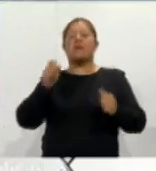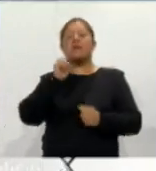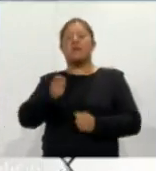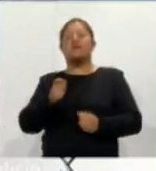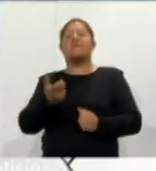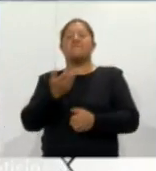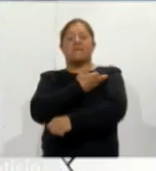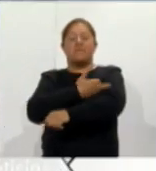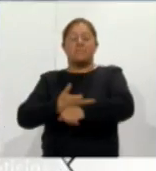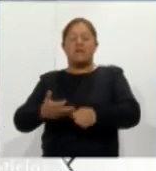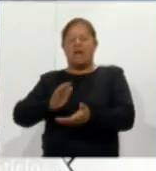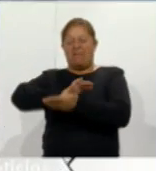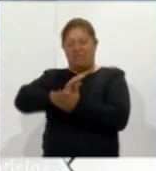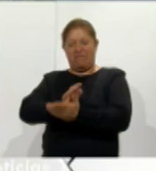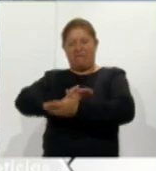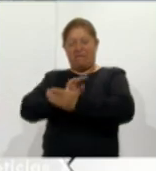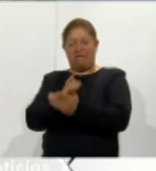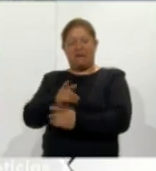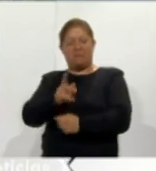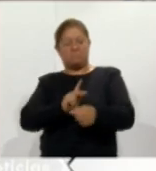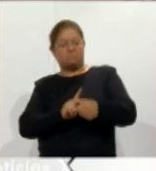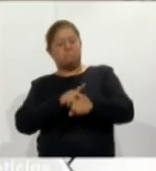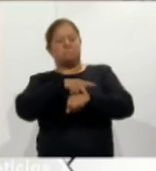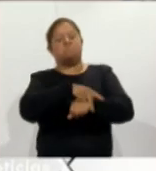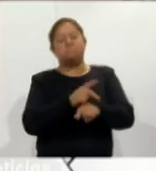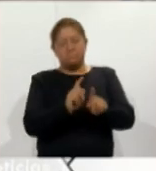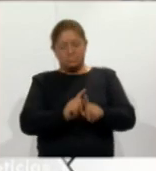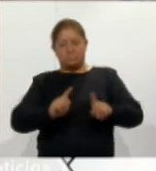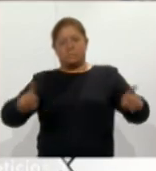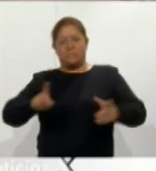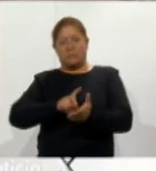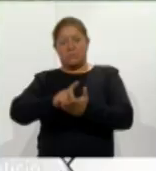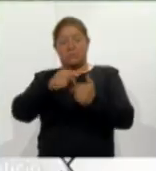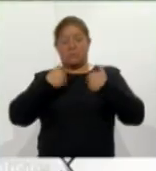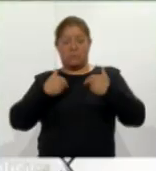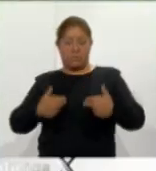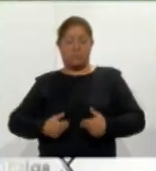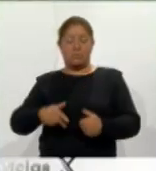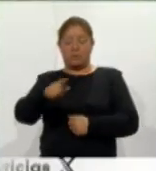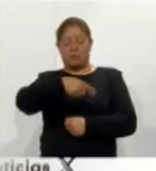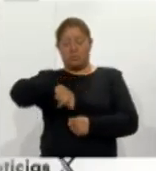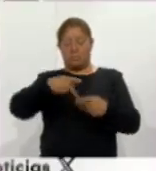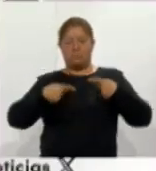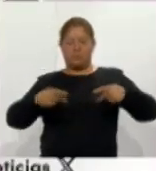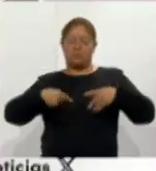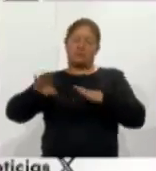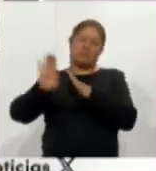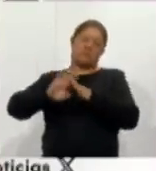discriminación y perfilamientos raciales que atentan contra los derechos humanos en la comunidad migrante